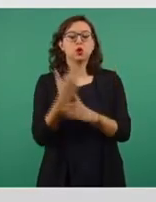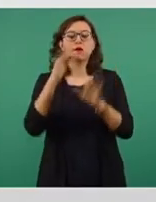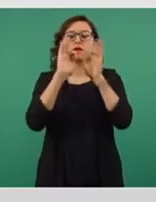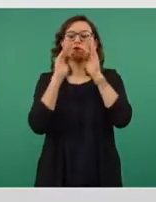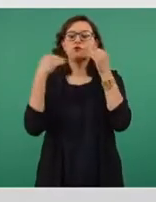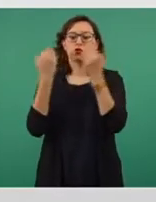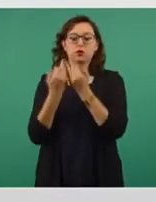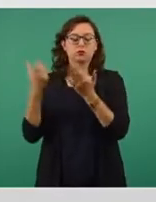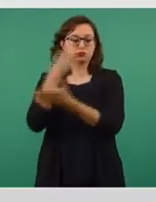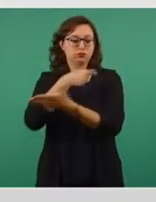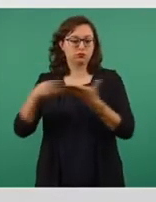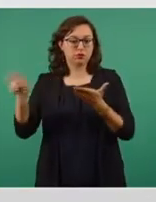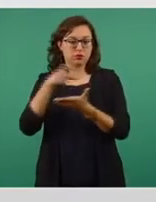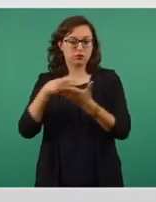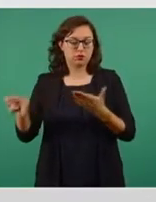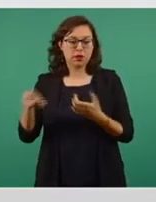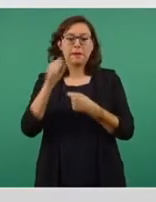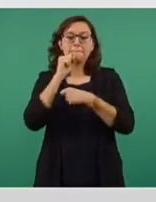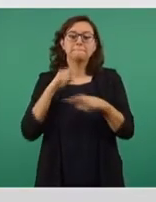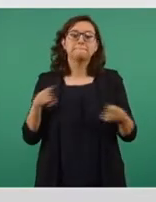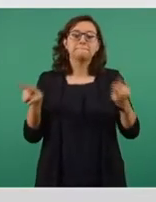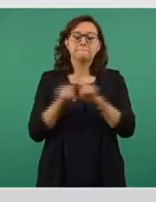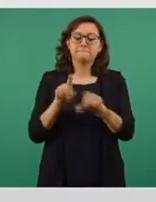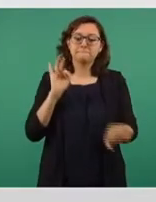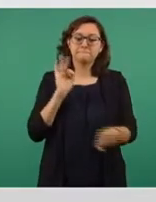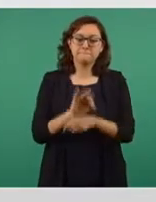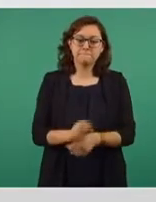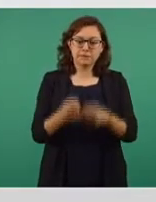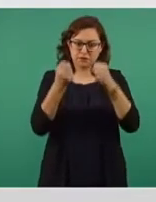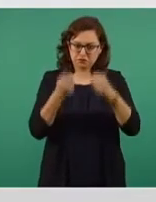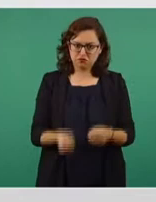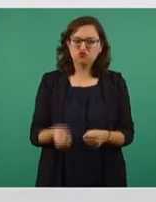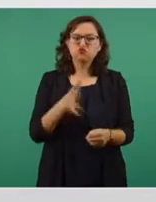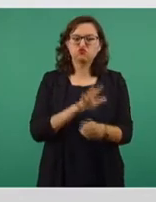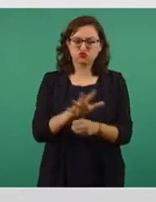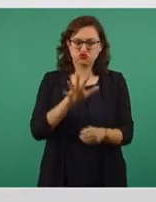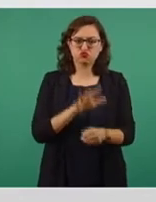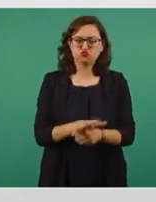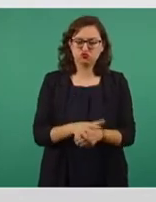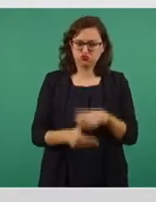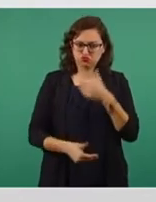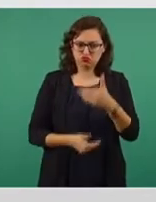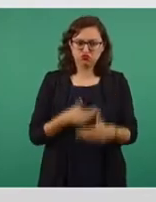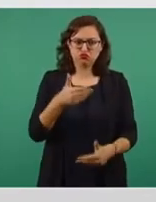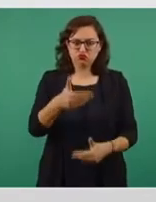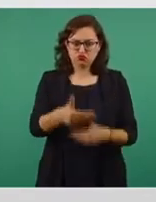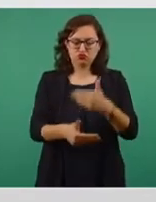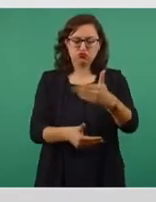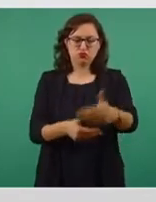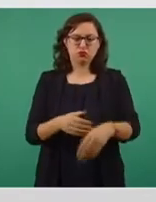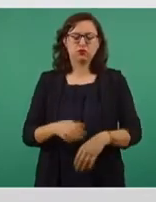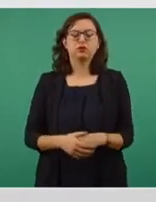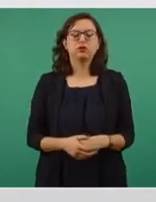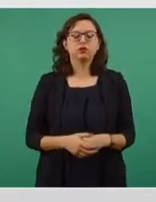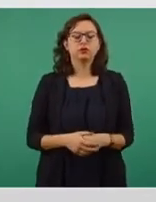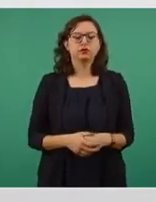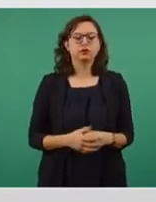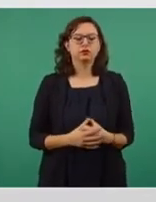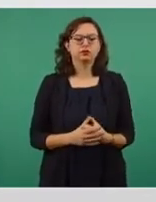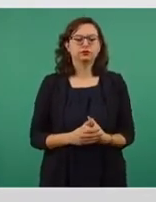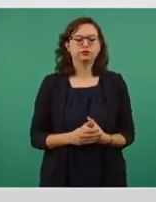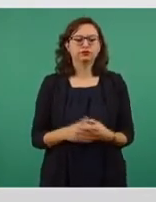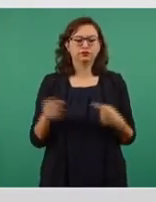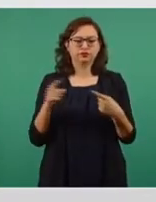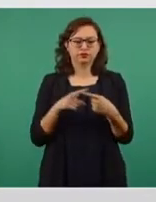compra de medicamentos, además de la garantía de abasto suficiente, lo cual es progresivo. En primer lugar,